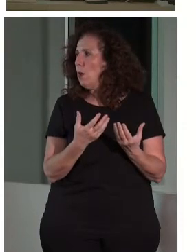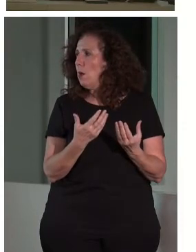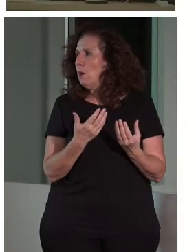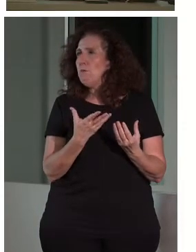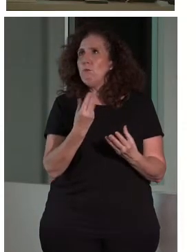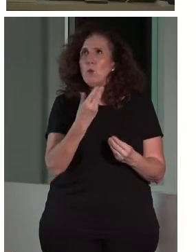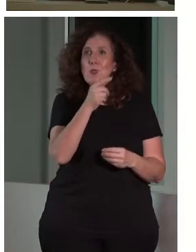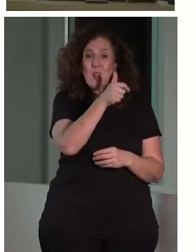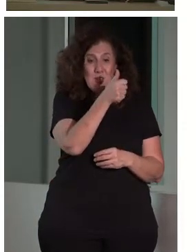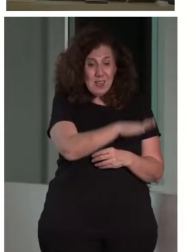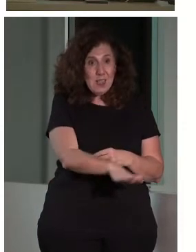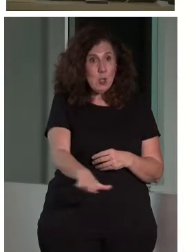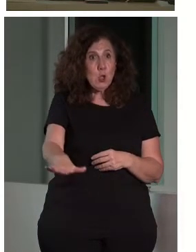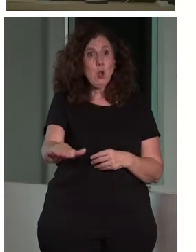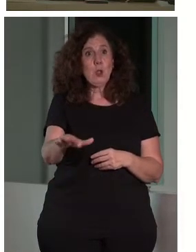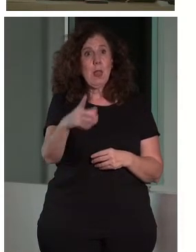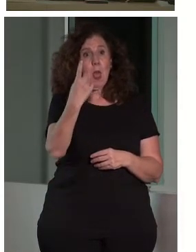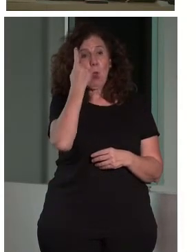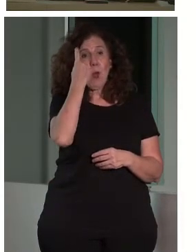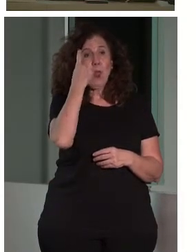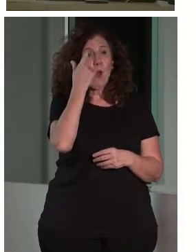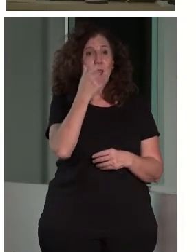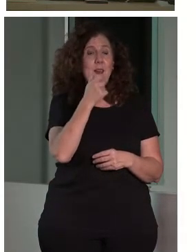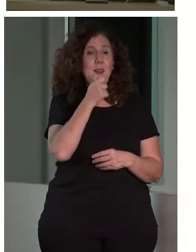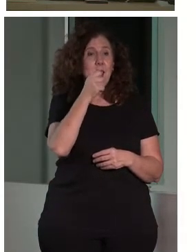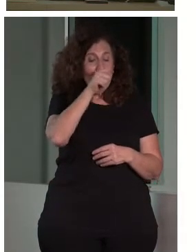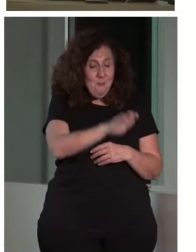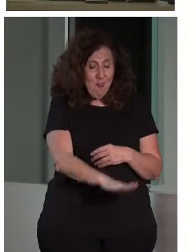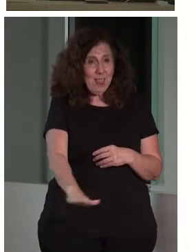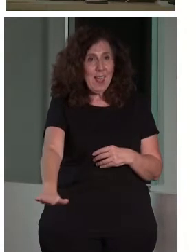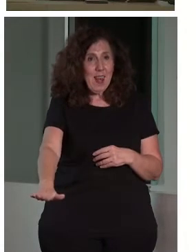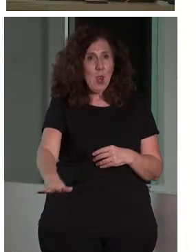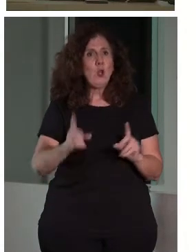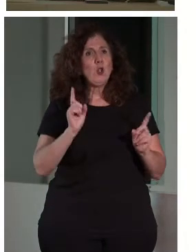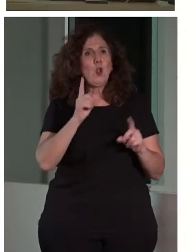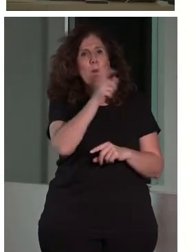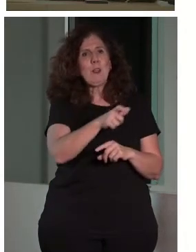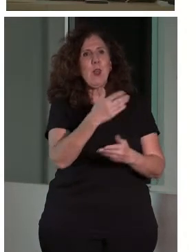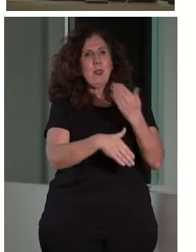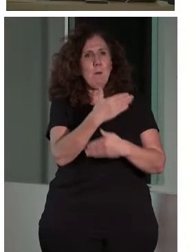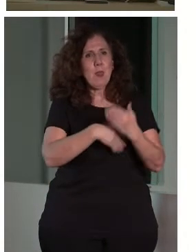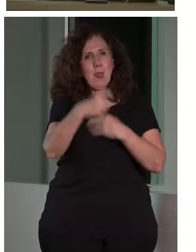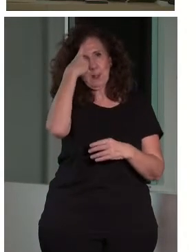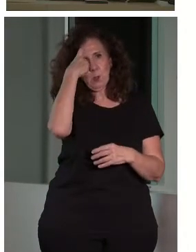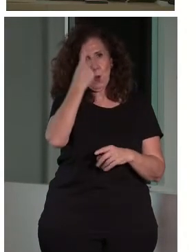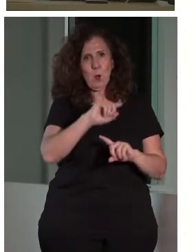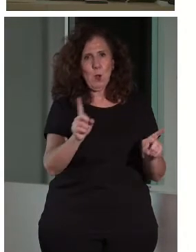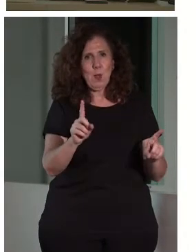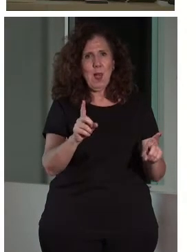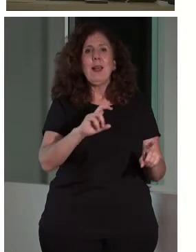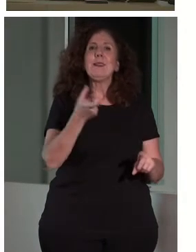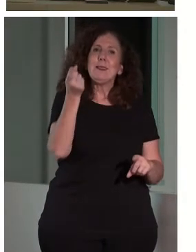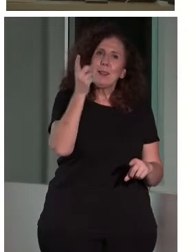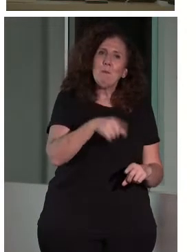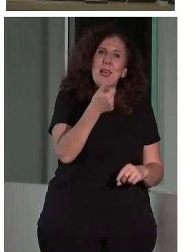los niños en fase de educación infantil. No solamente las personas con discapacidad intelectual, sino que tienen un público también para